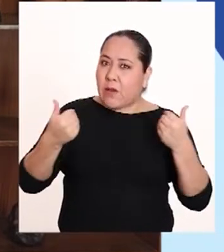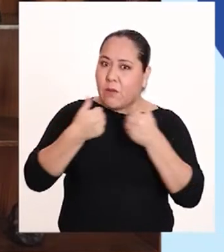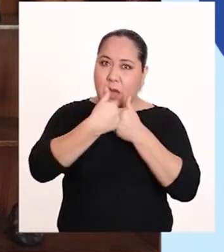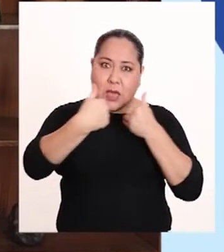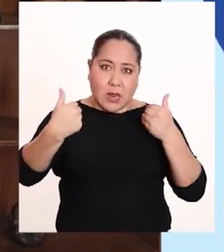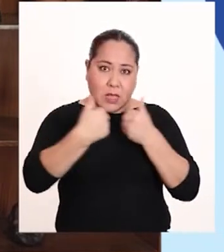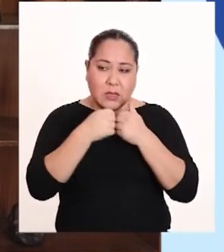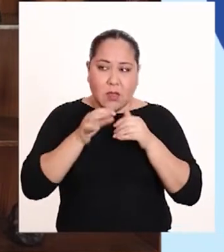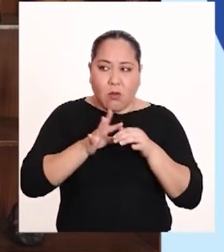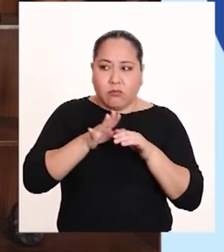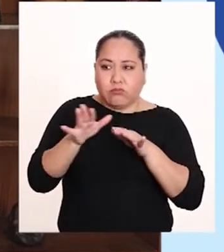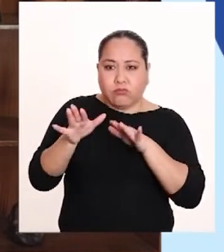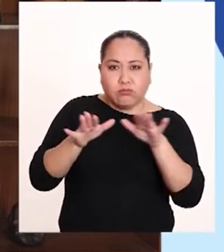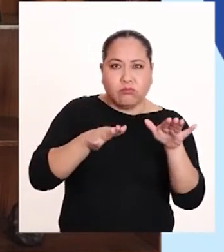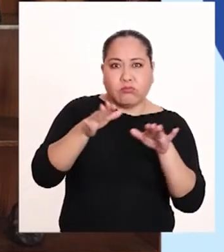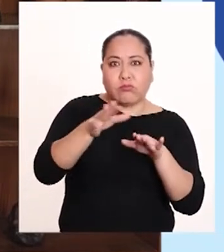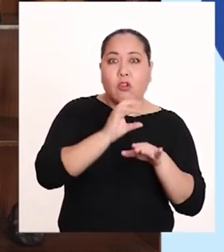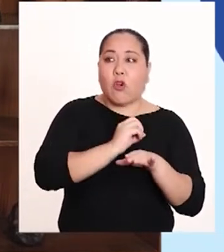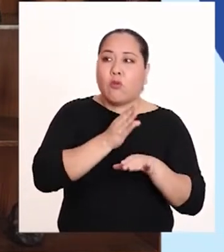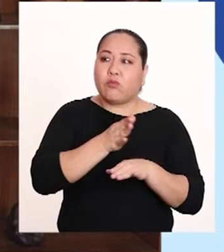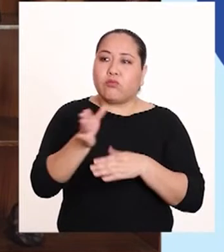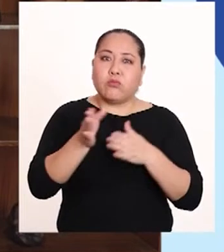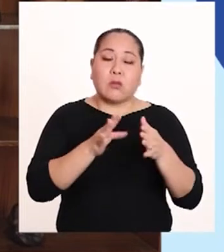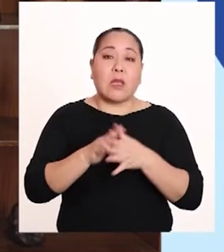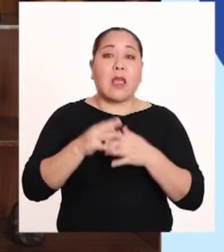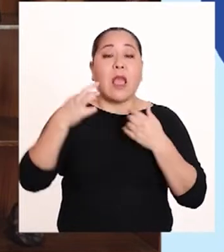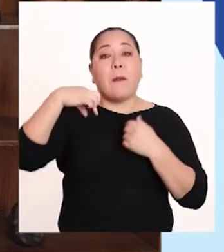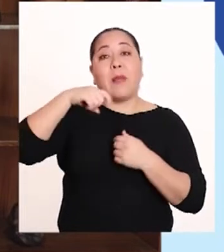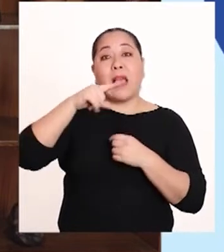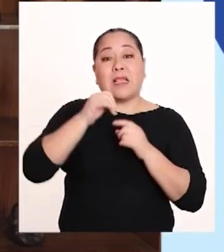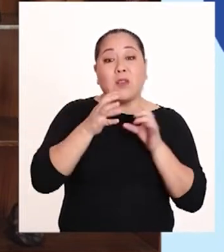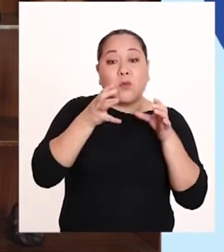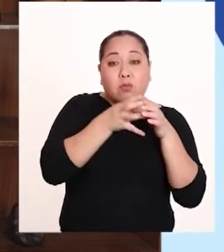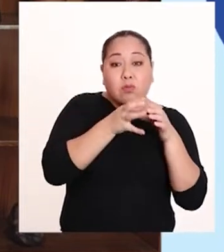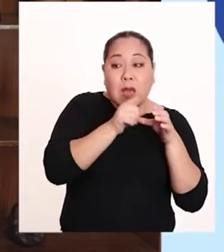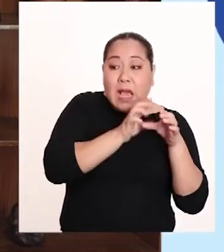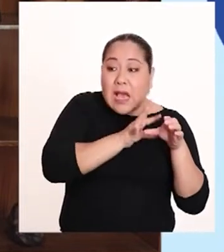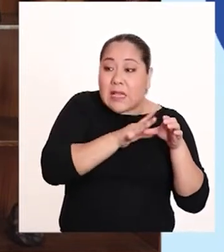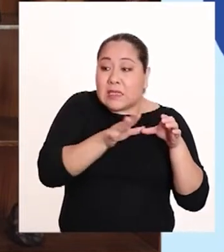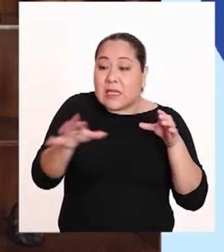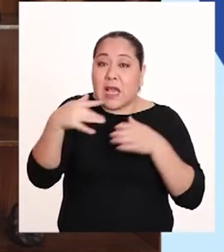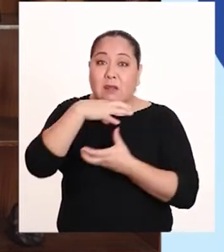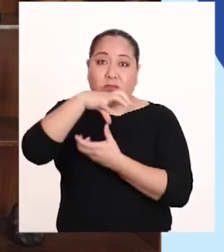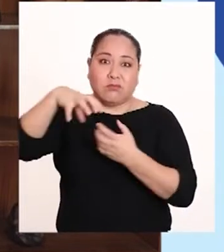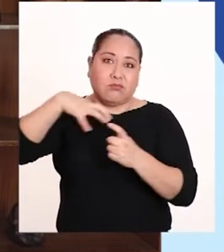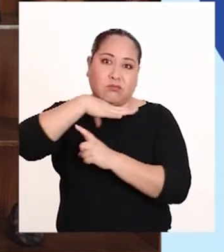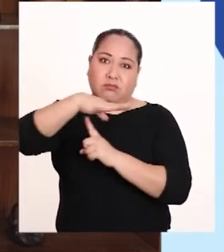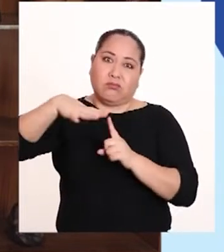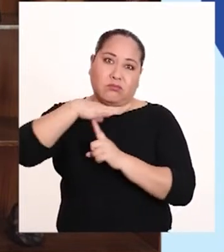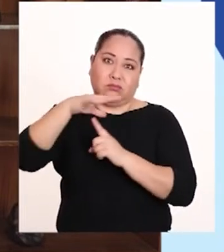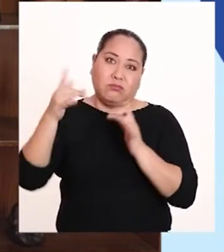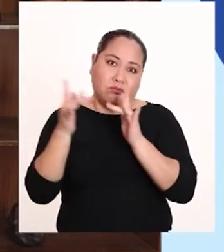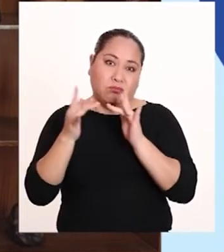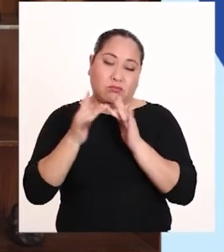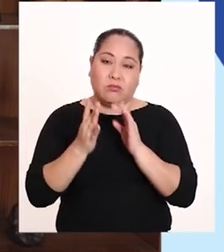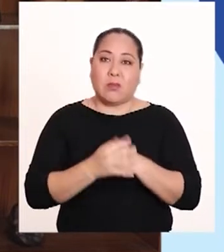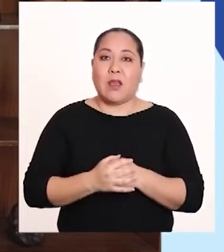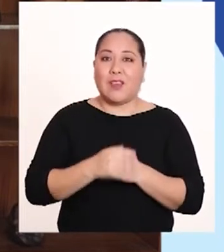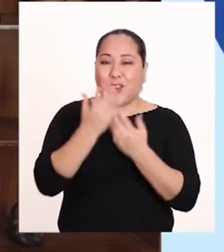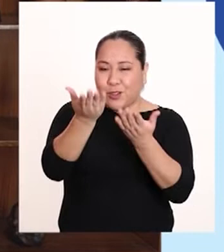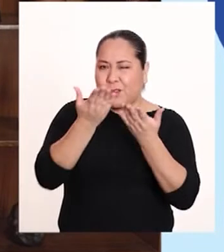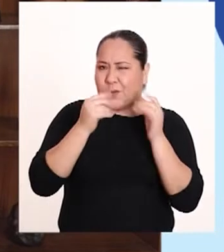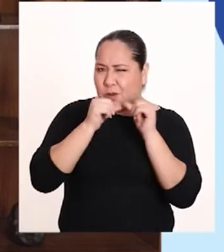separarse y migrar o moverse desde el plástico hacia el medio con el que están en contacto.